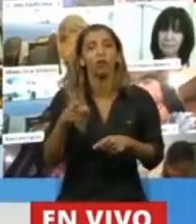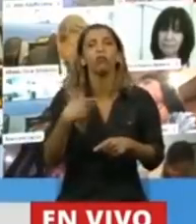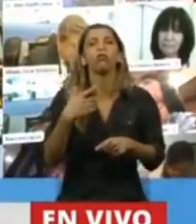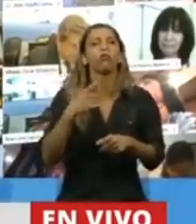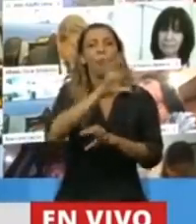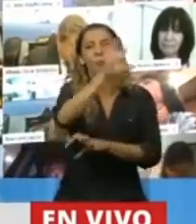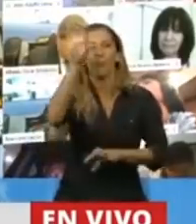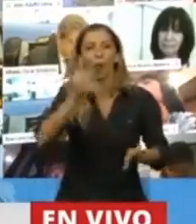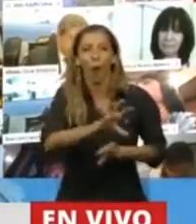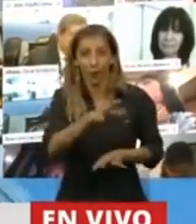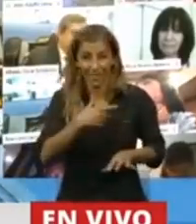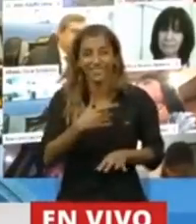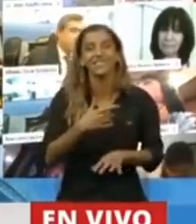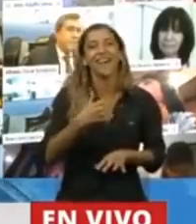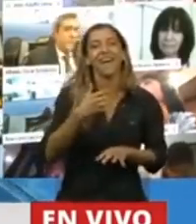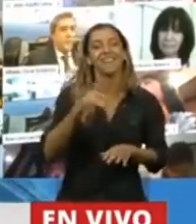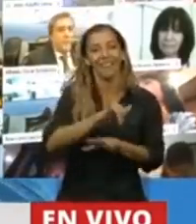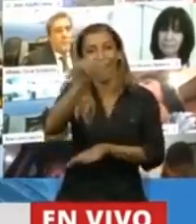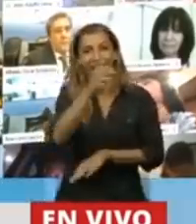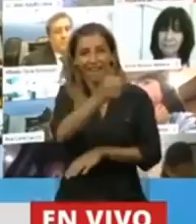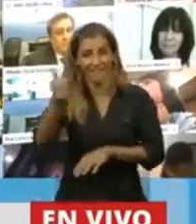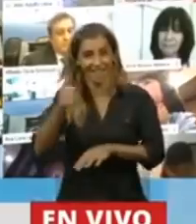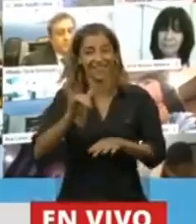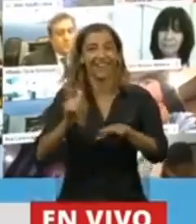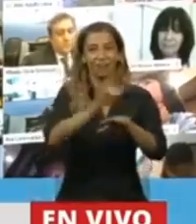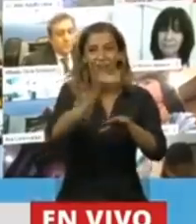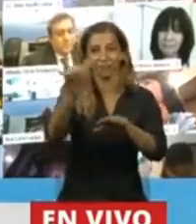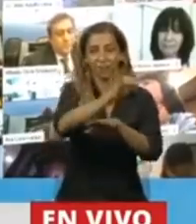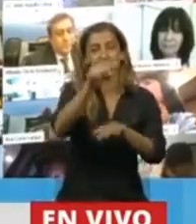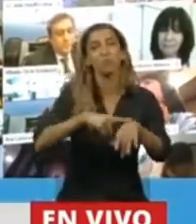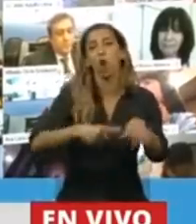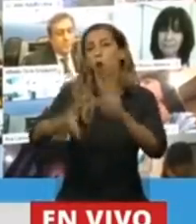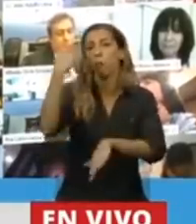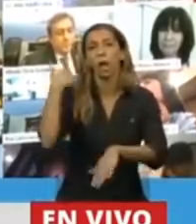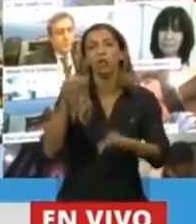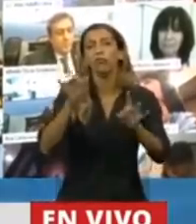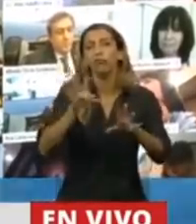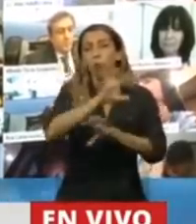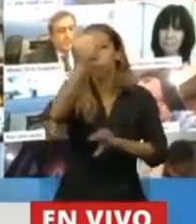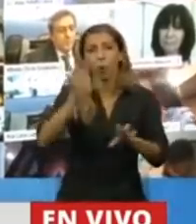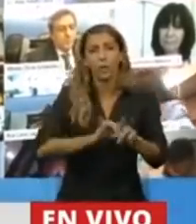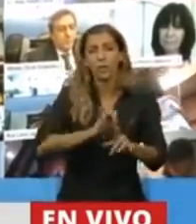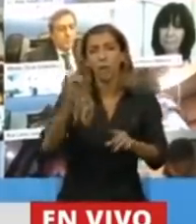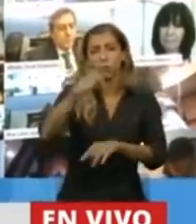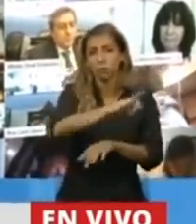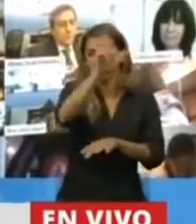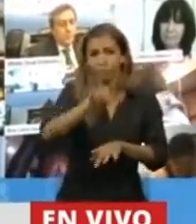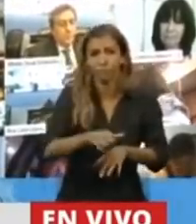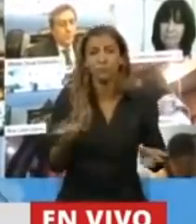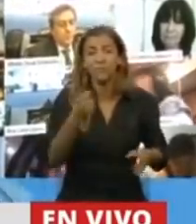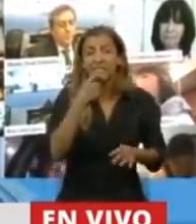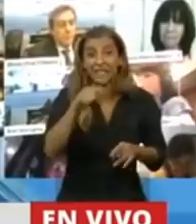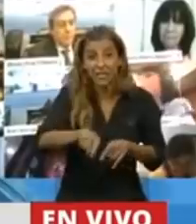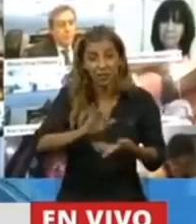sin tener que pasar por Aeroparque, y se hubiera ampliado aparte, no solo mantenido, sino se hubiera potenciado esa política, hoy